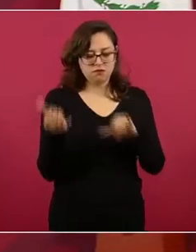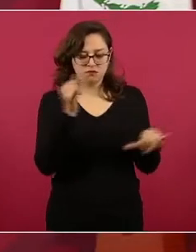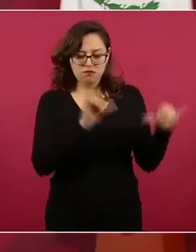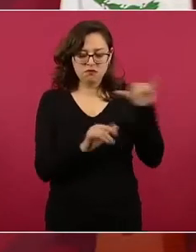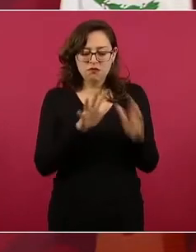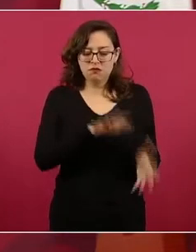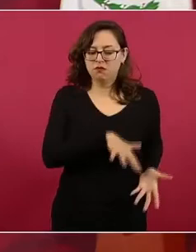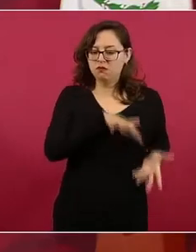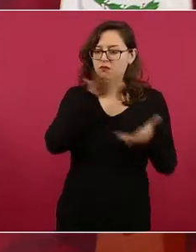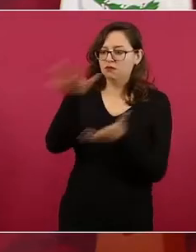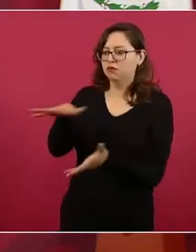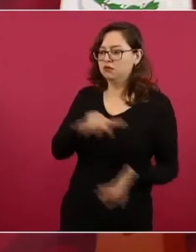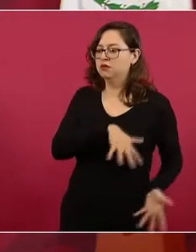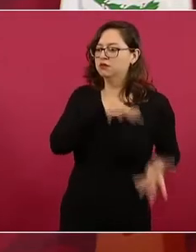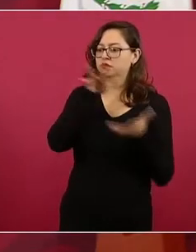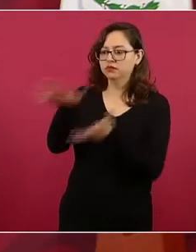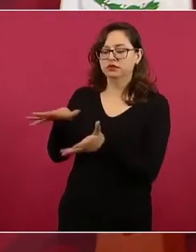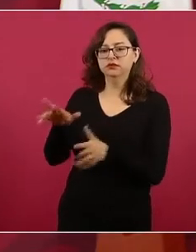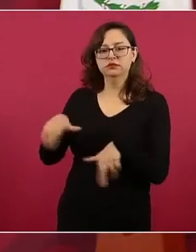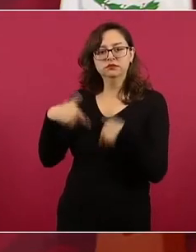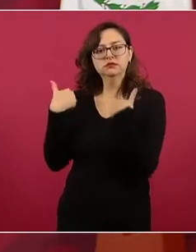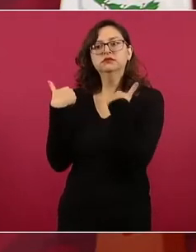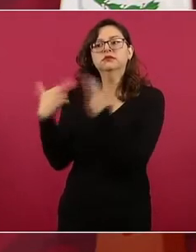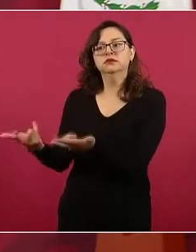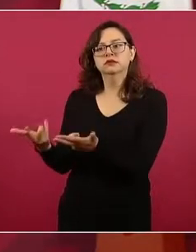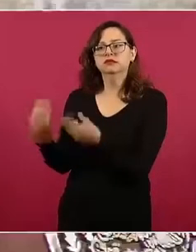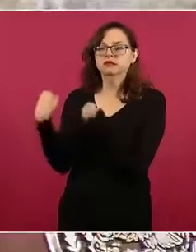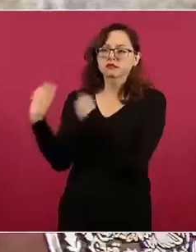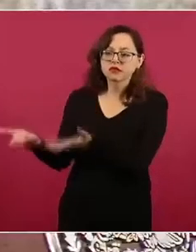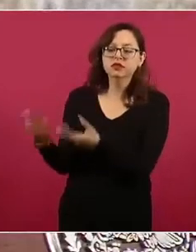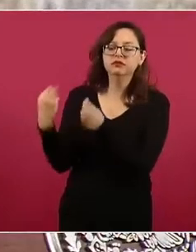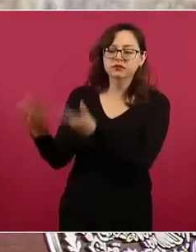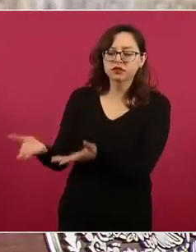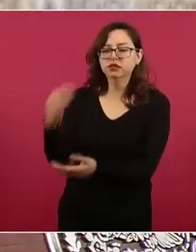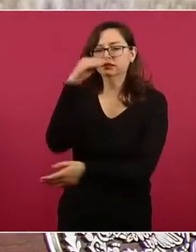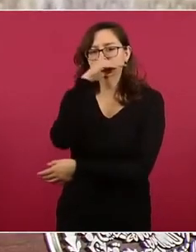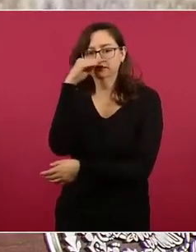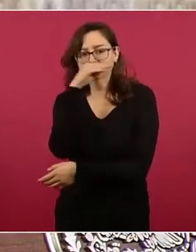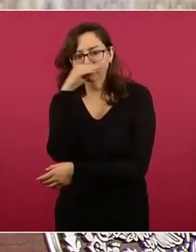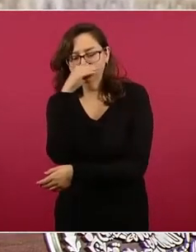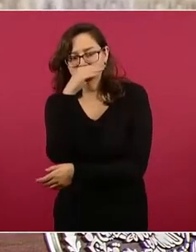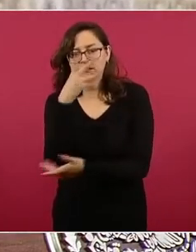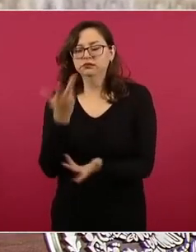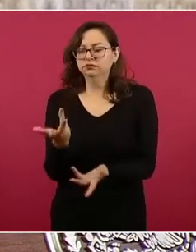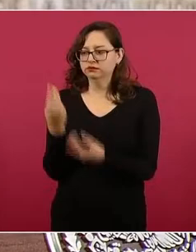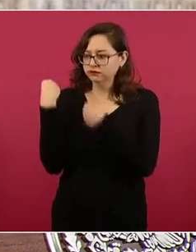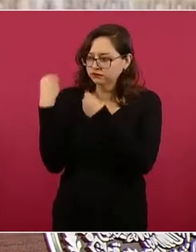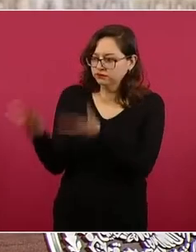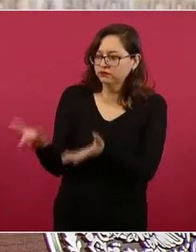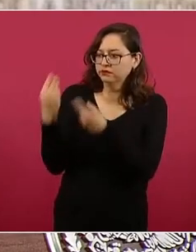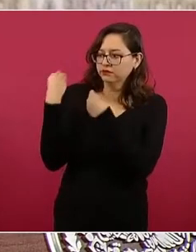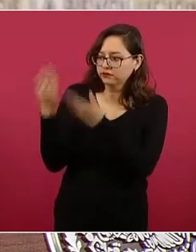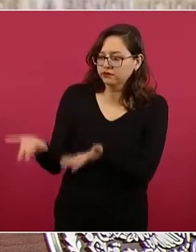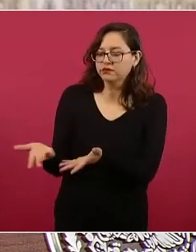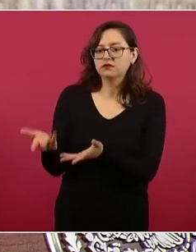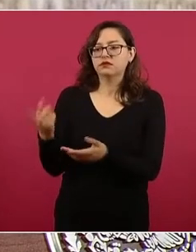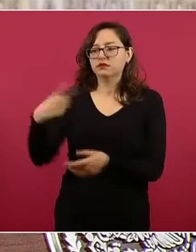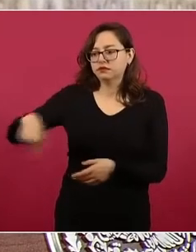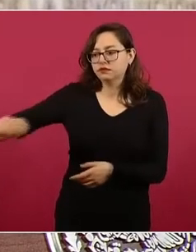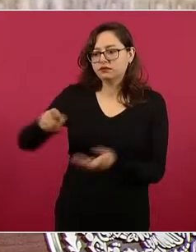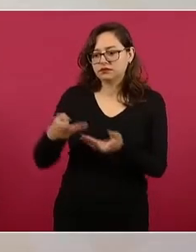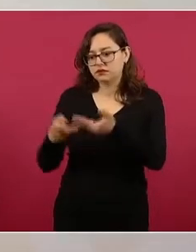pequeños vamos a Entonces, a recibir fertilizantes